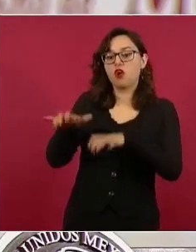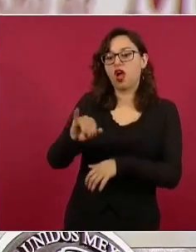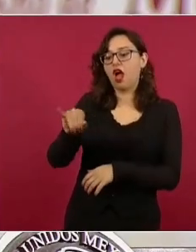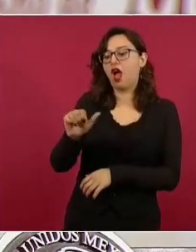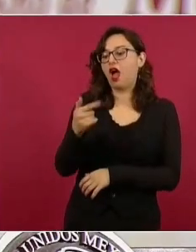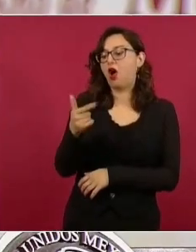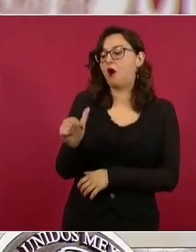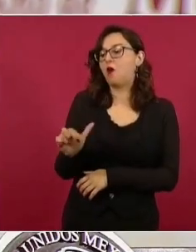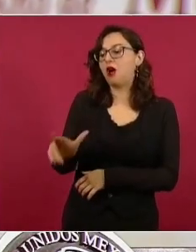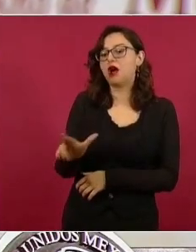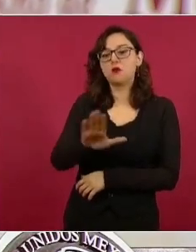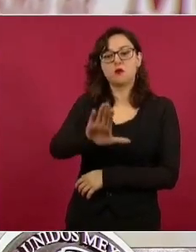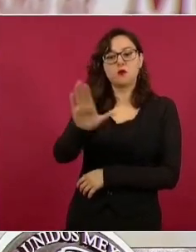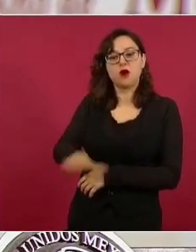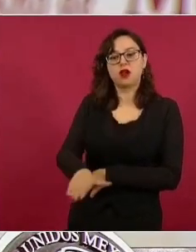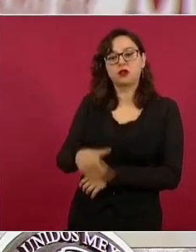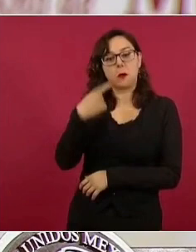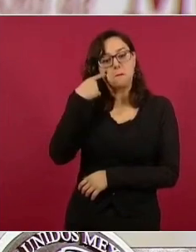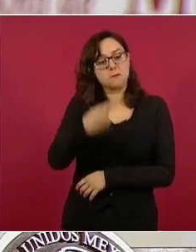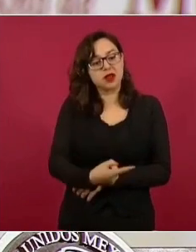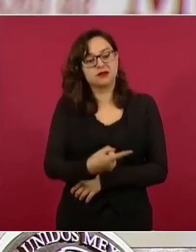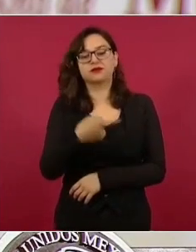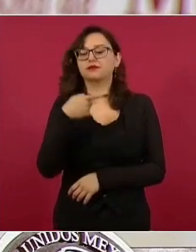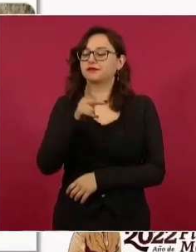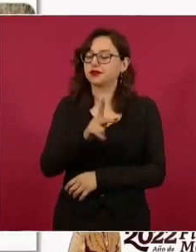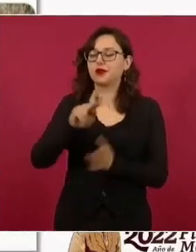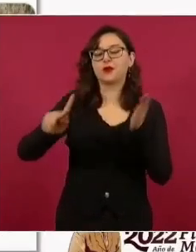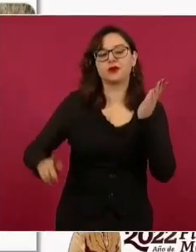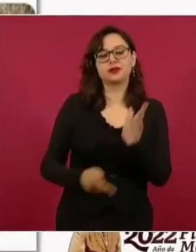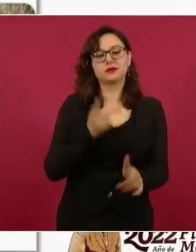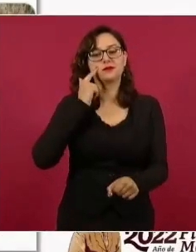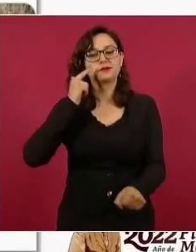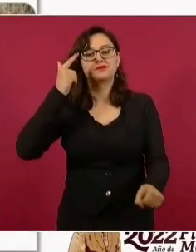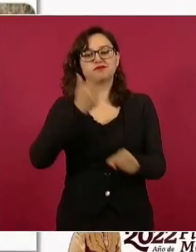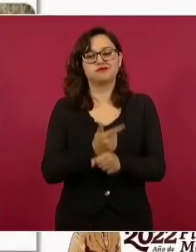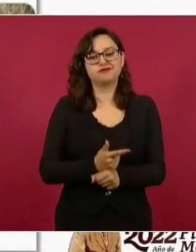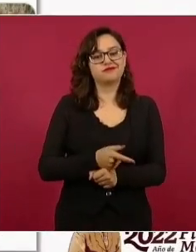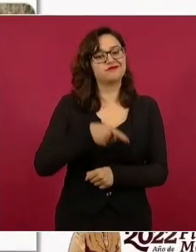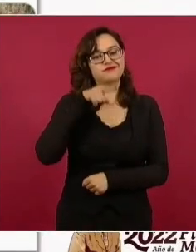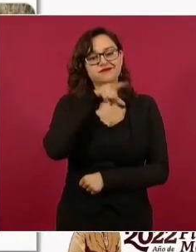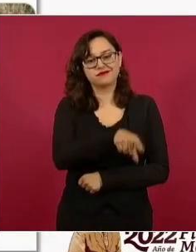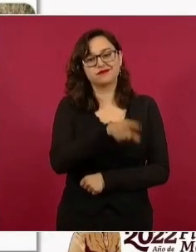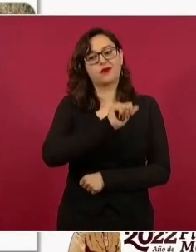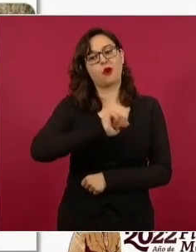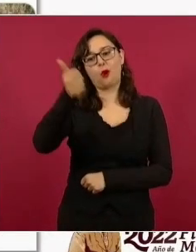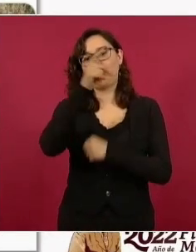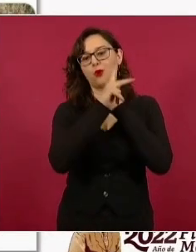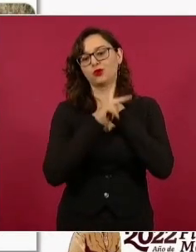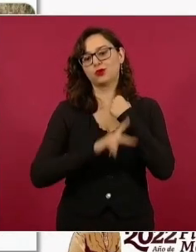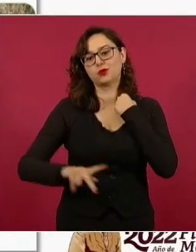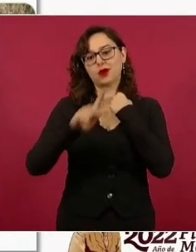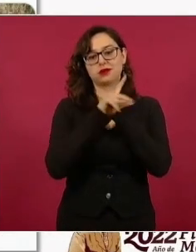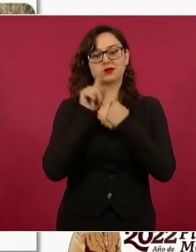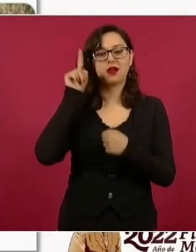fotos corresponden a otro país, en este caso a una carretera en Brasil.